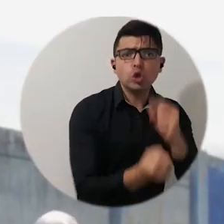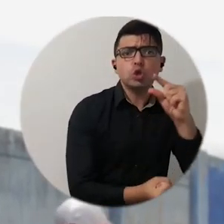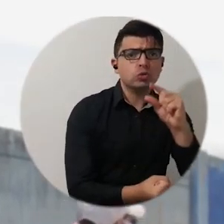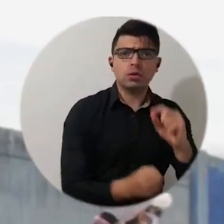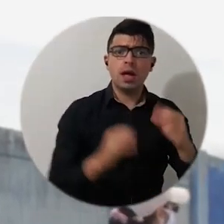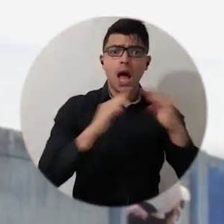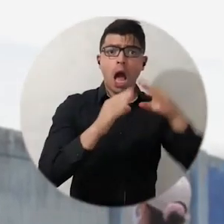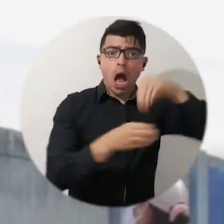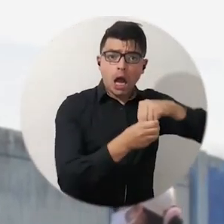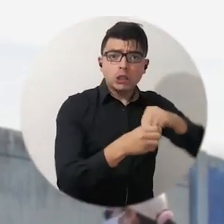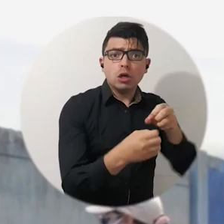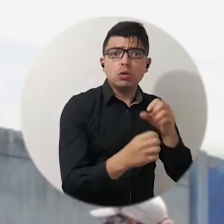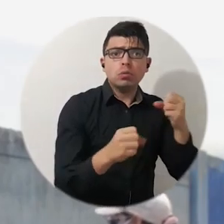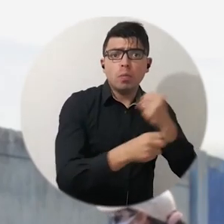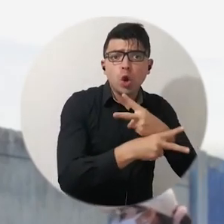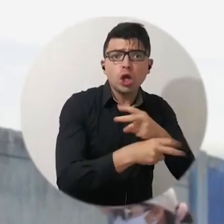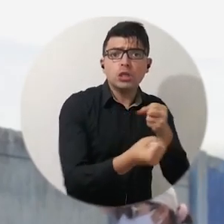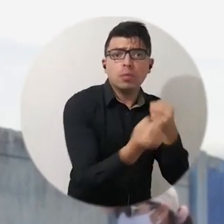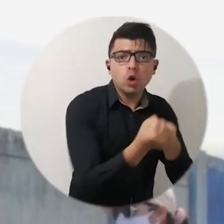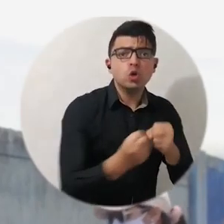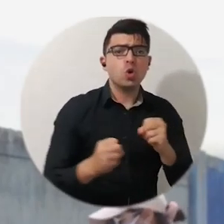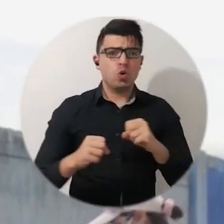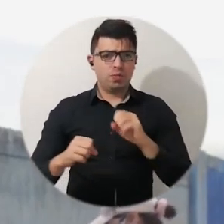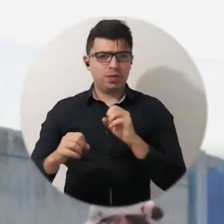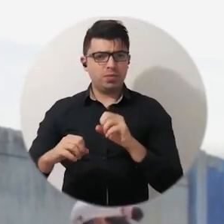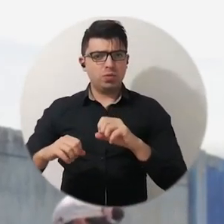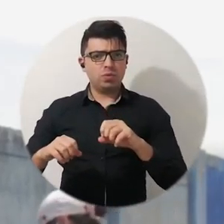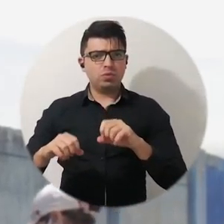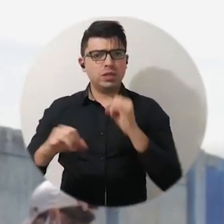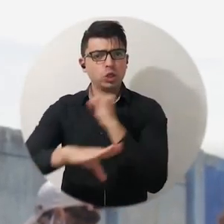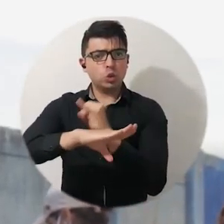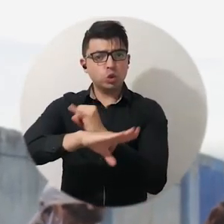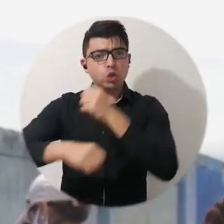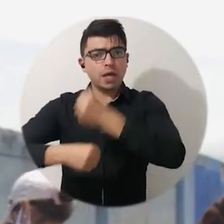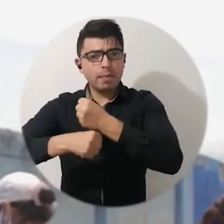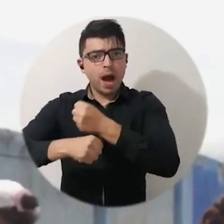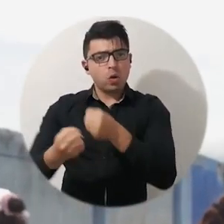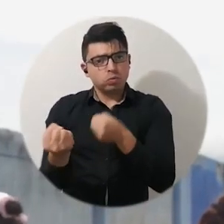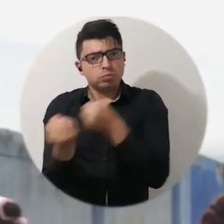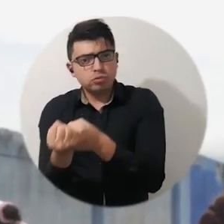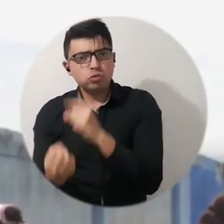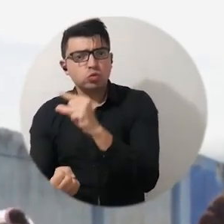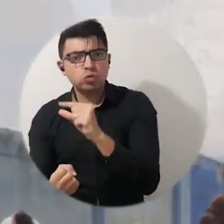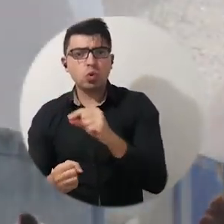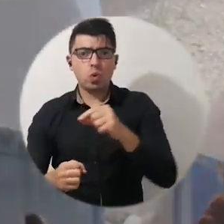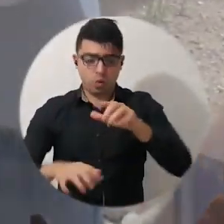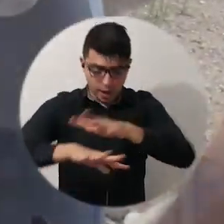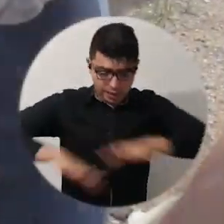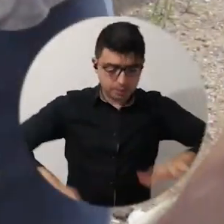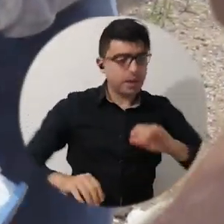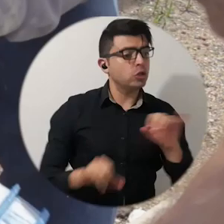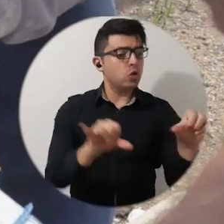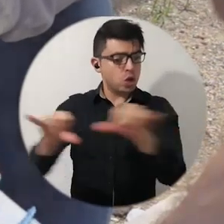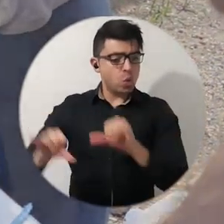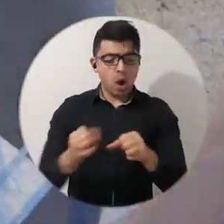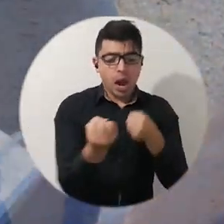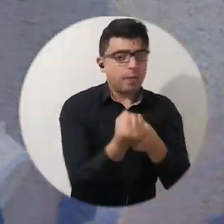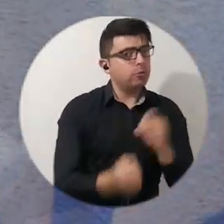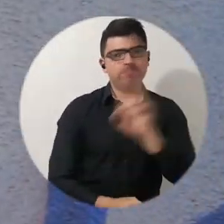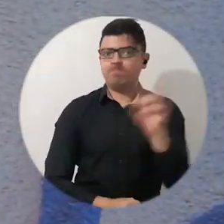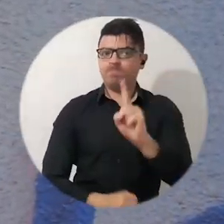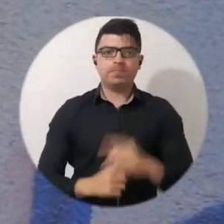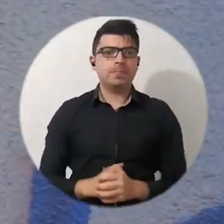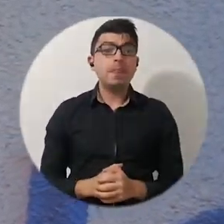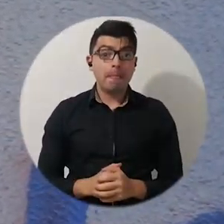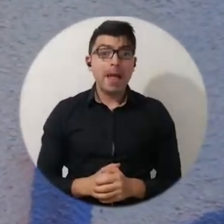pequeño que sea, ni dentro de la casa, ni dentro de la institución de trabajo, ni mucho menos en nuestros espacios comunes. Esta casa de estudios